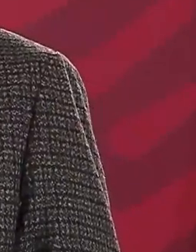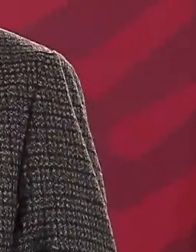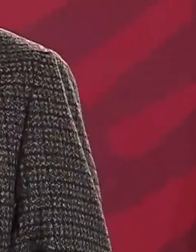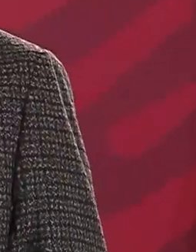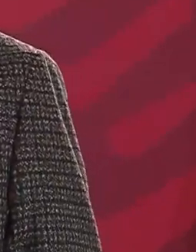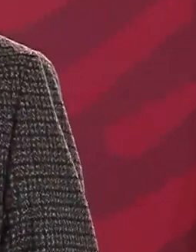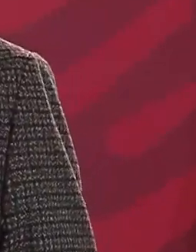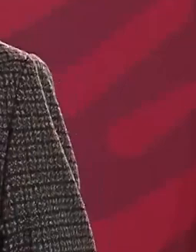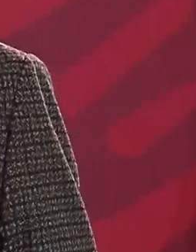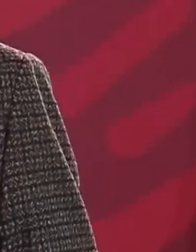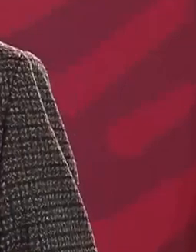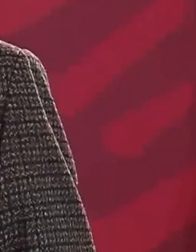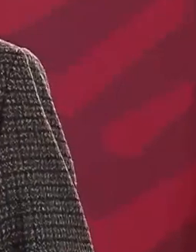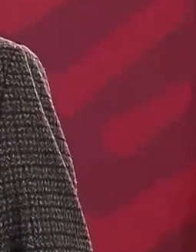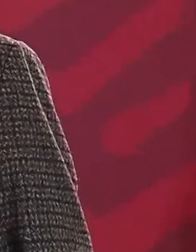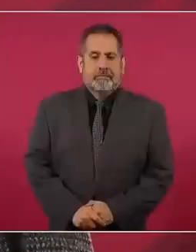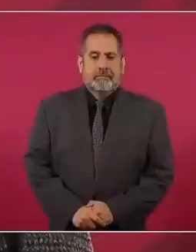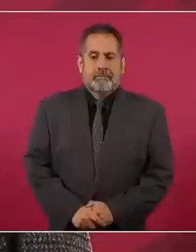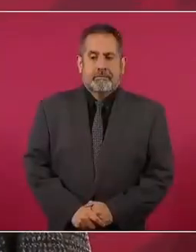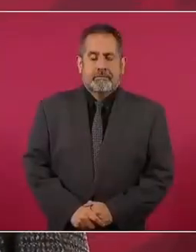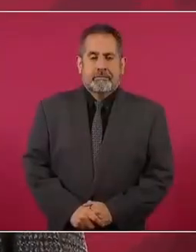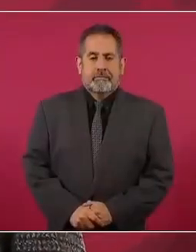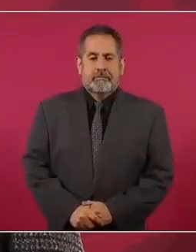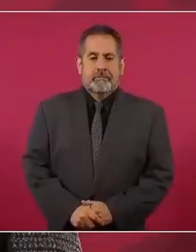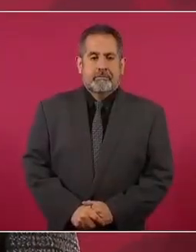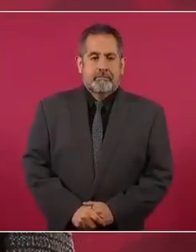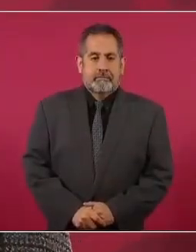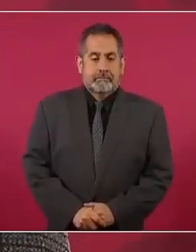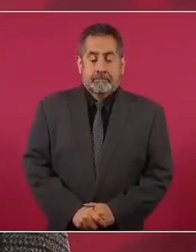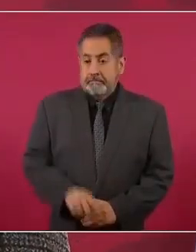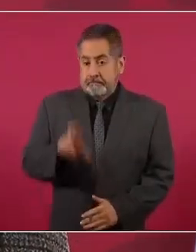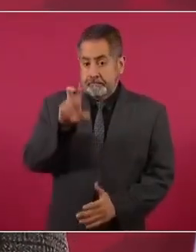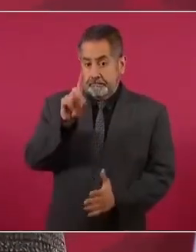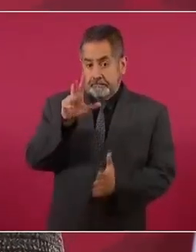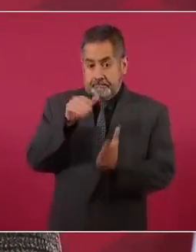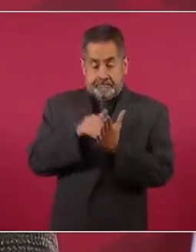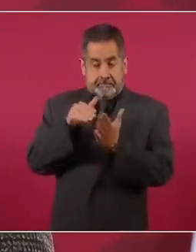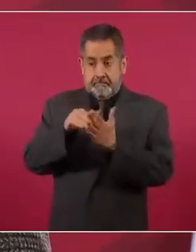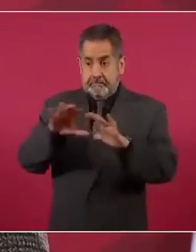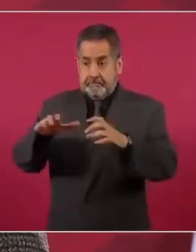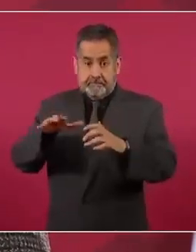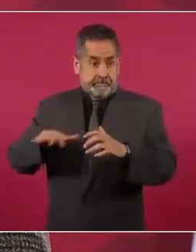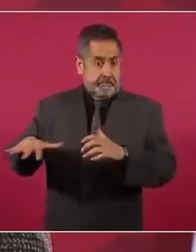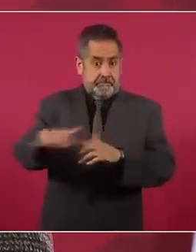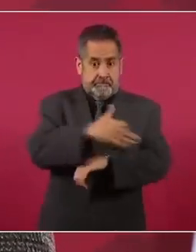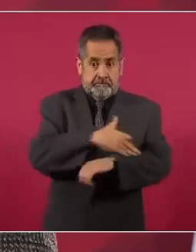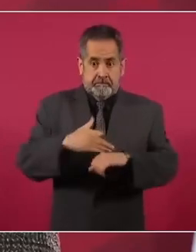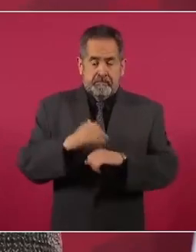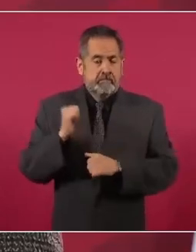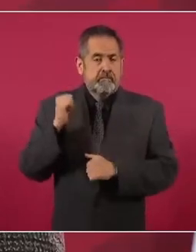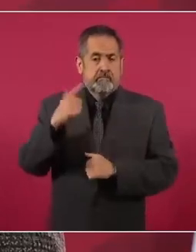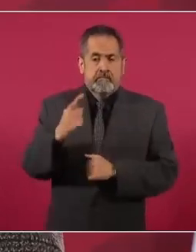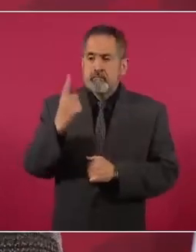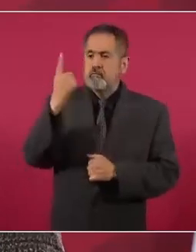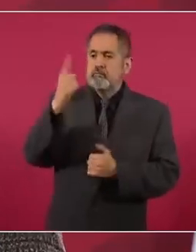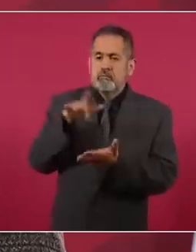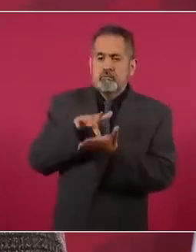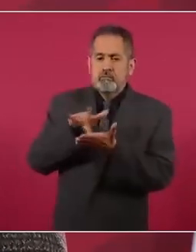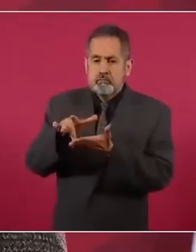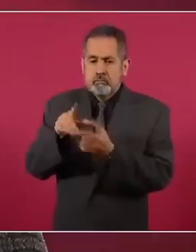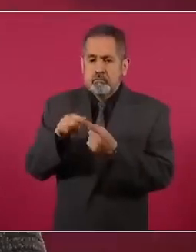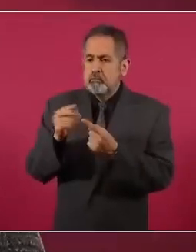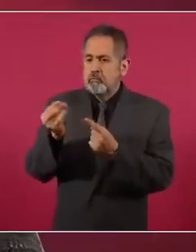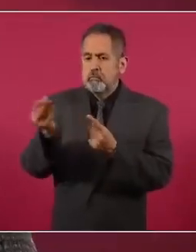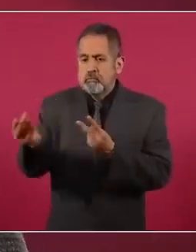y en 30 millones llega cuando menos un apoyo o una porción